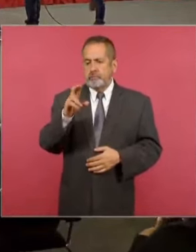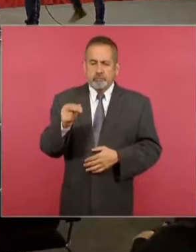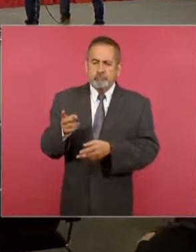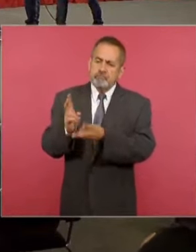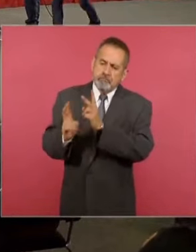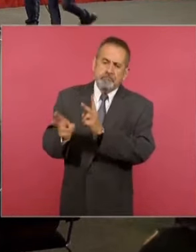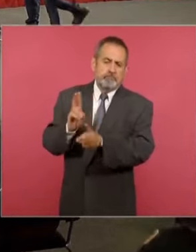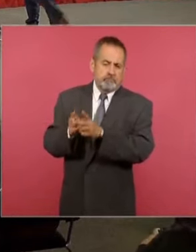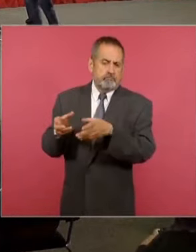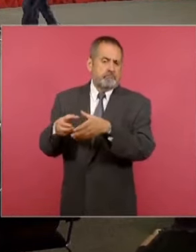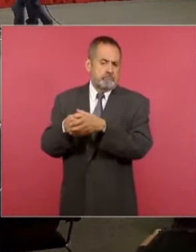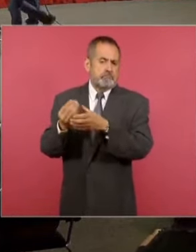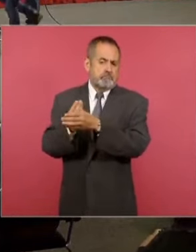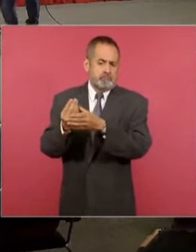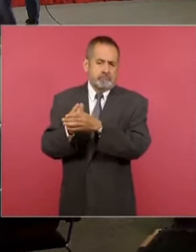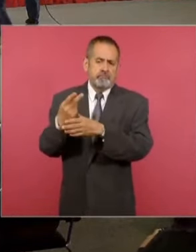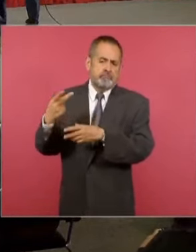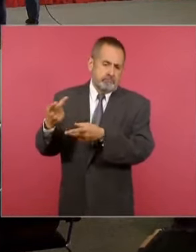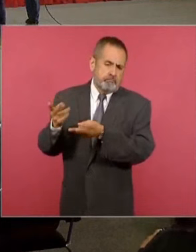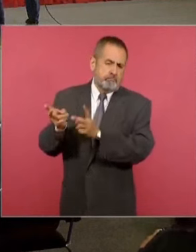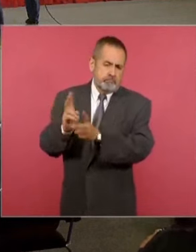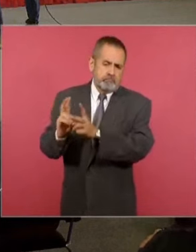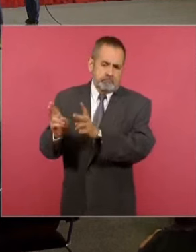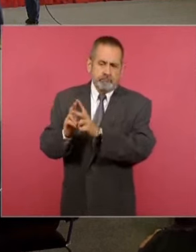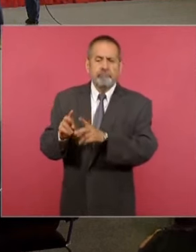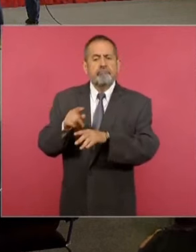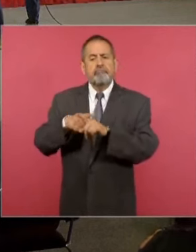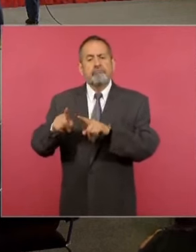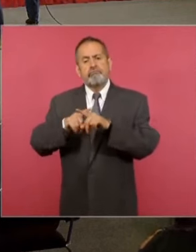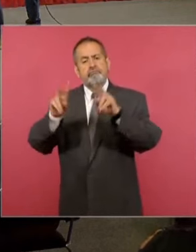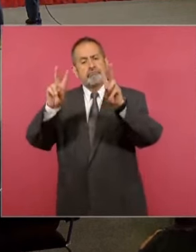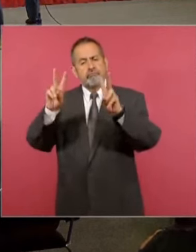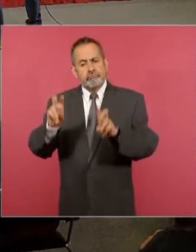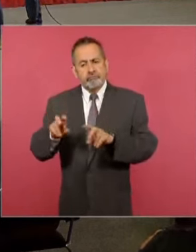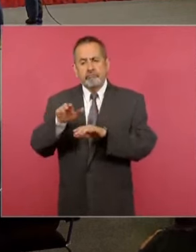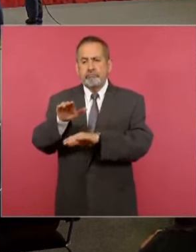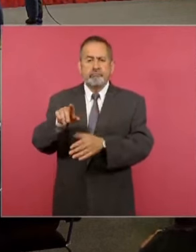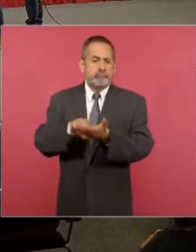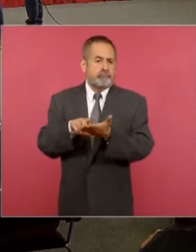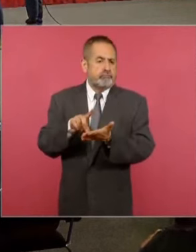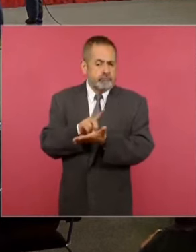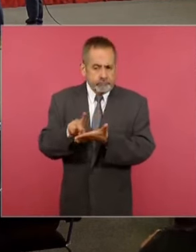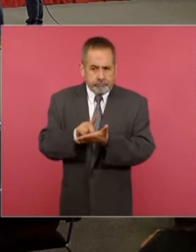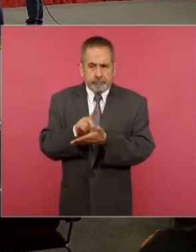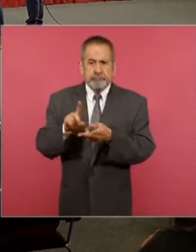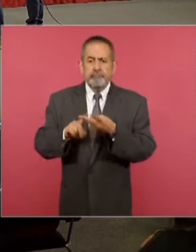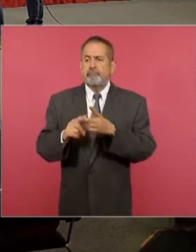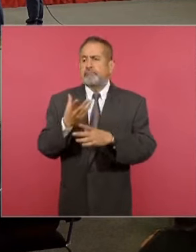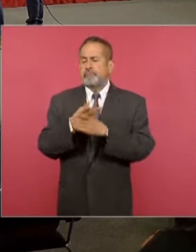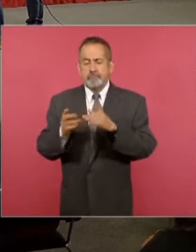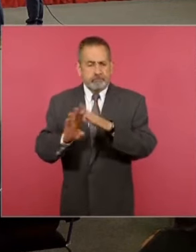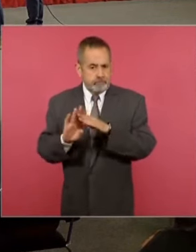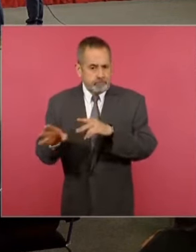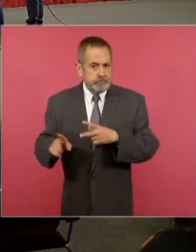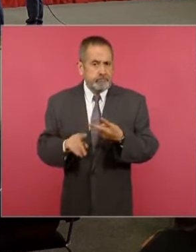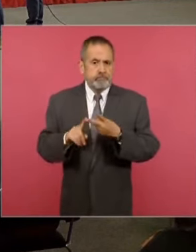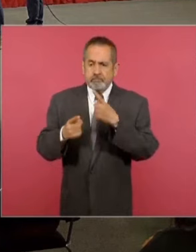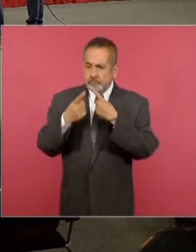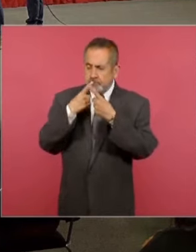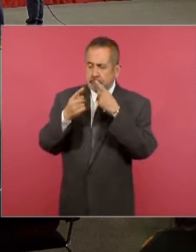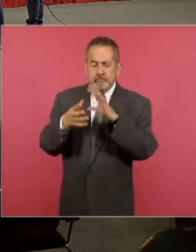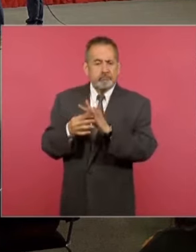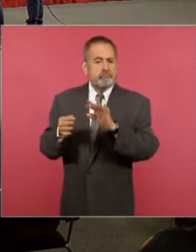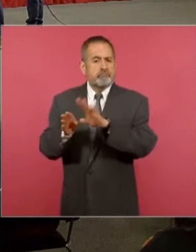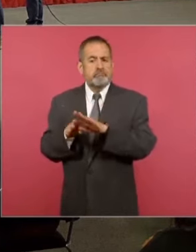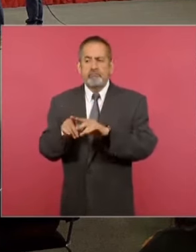distintos temas, sobre todo en política de drogas y migración. Se abordó la necesidad de hacer